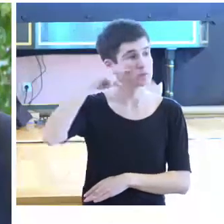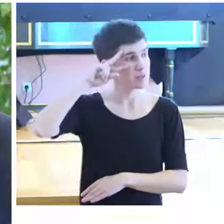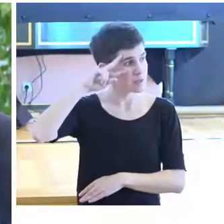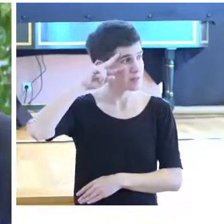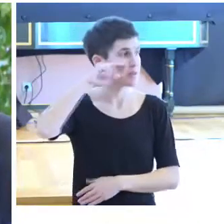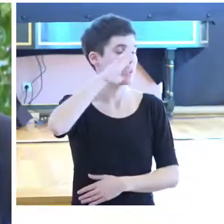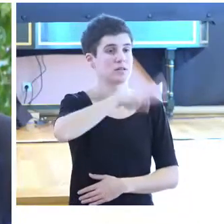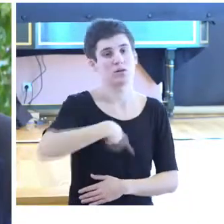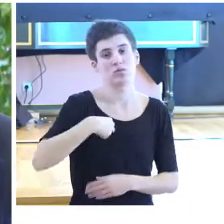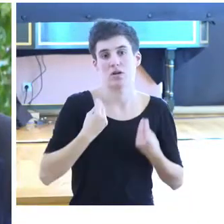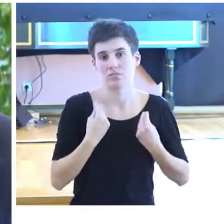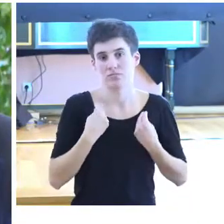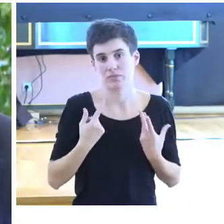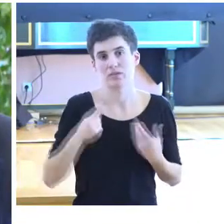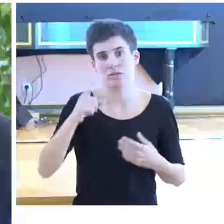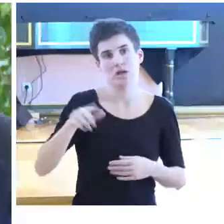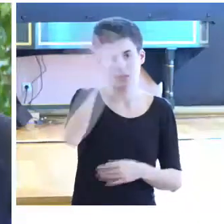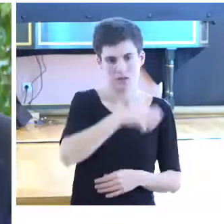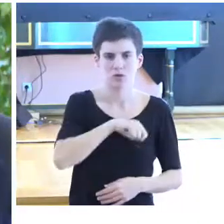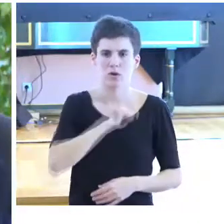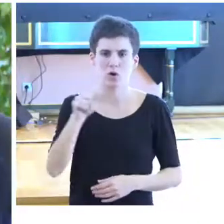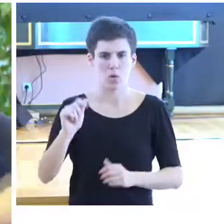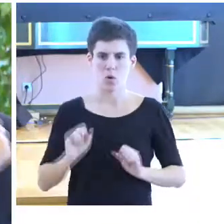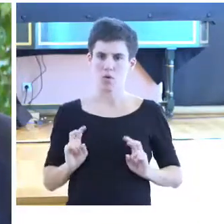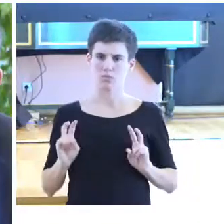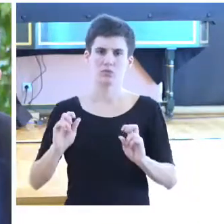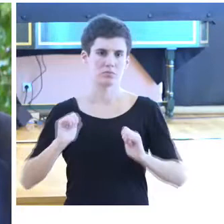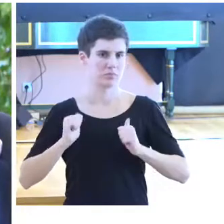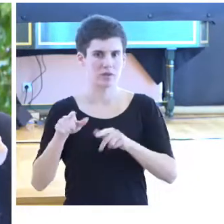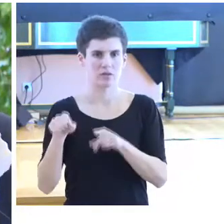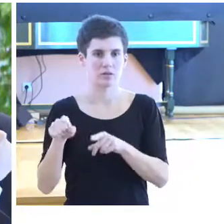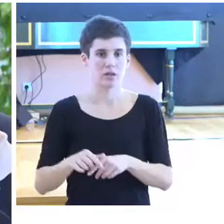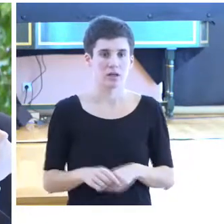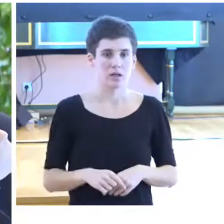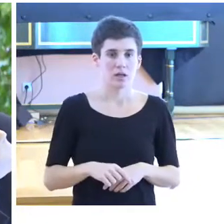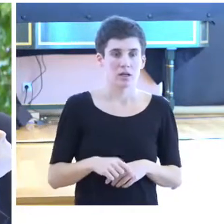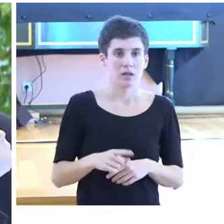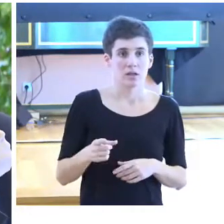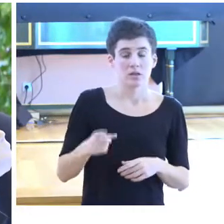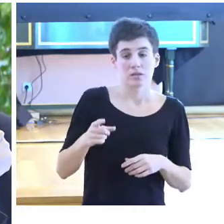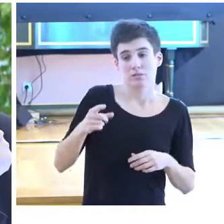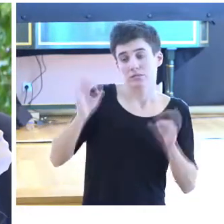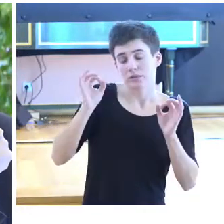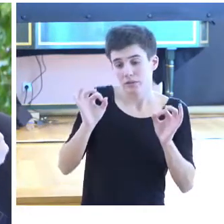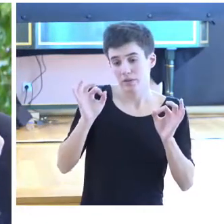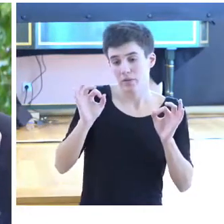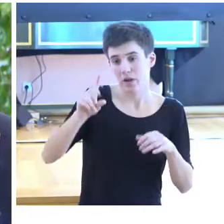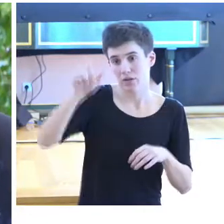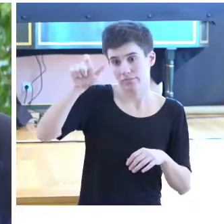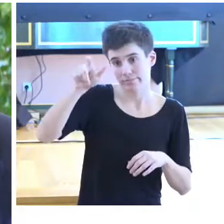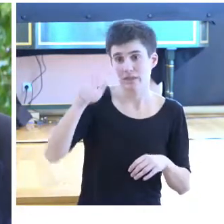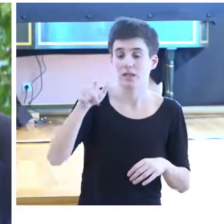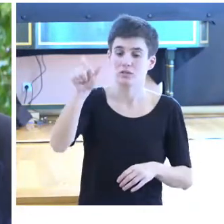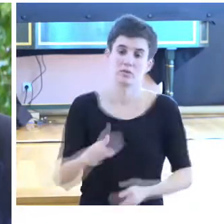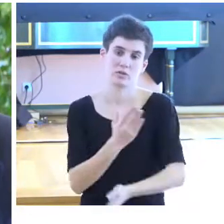y que también es pionera en el Estado español, en lo que se refiere a garantizar los derechos de las personas con discapacidad en